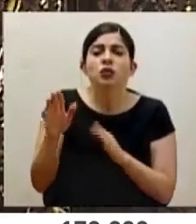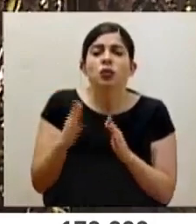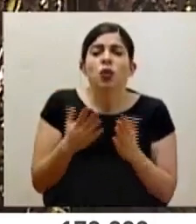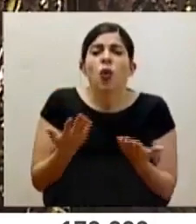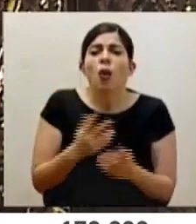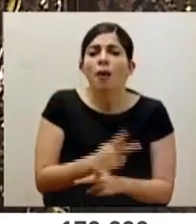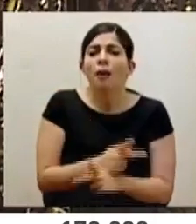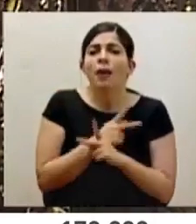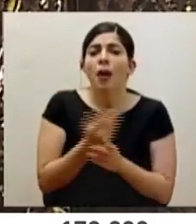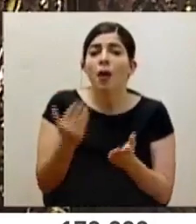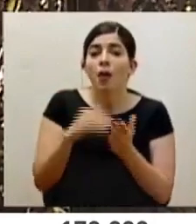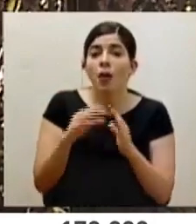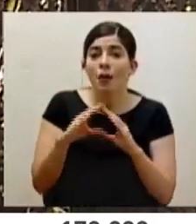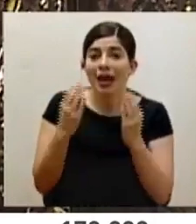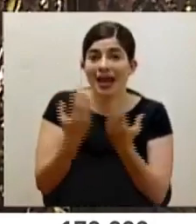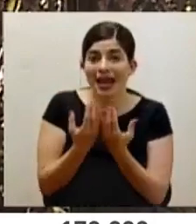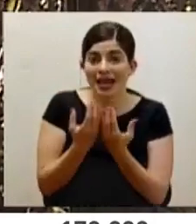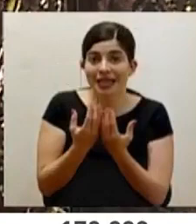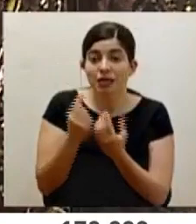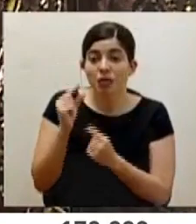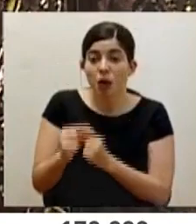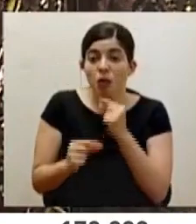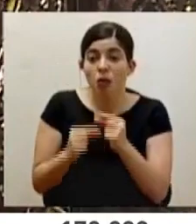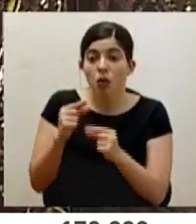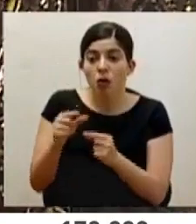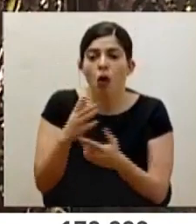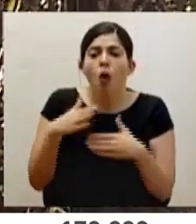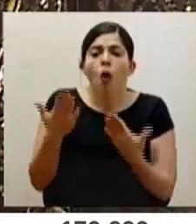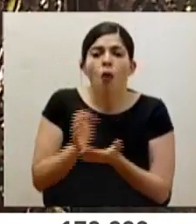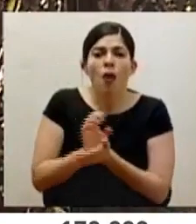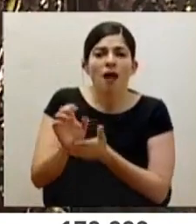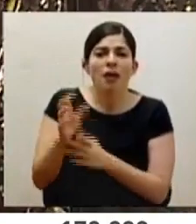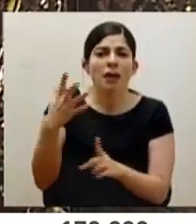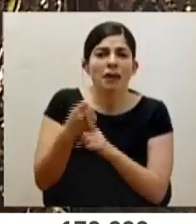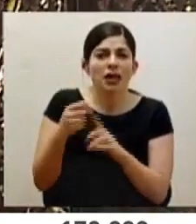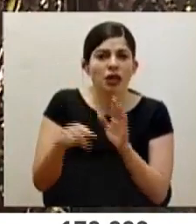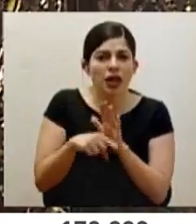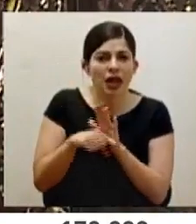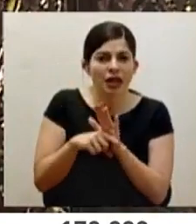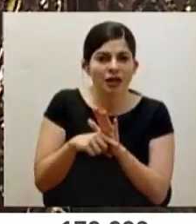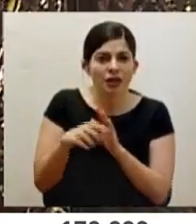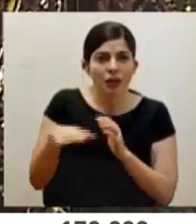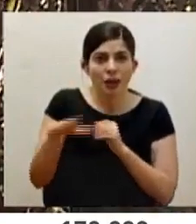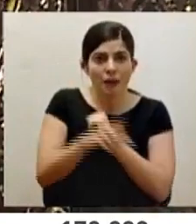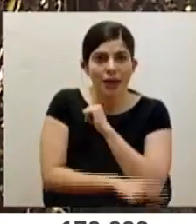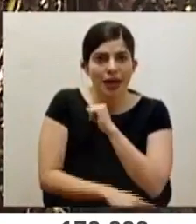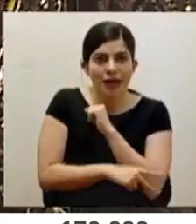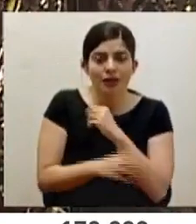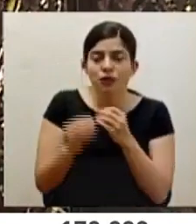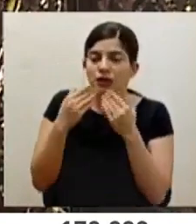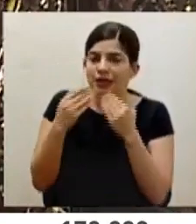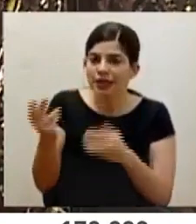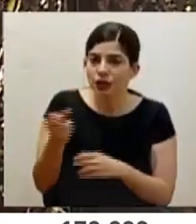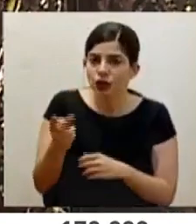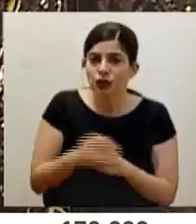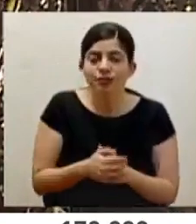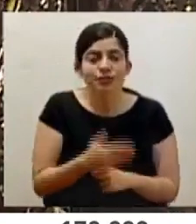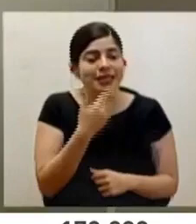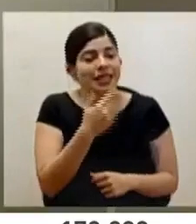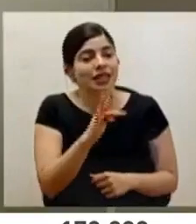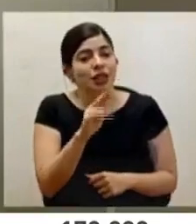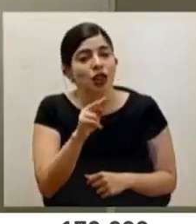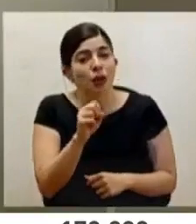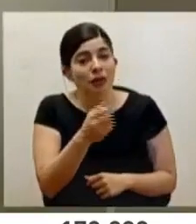el regreso a clases que ha ido escalonado no tenga un impacto indirecto negativo en el progreso que tuvo el país en esta línea. Muchas gracias a los dos. Gracias.